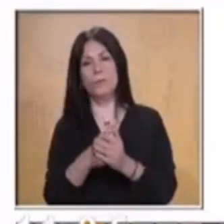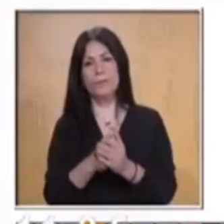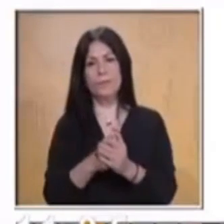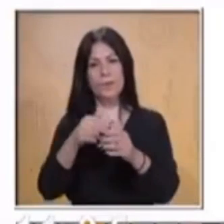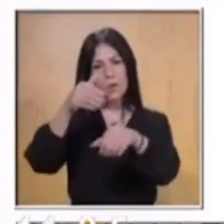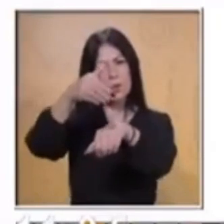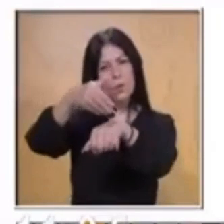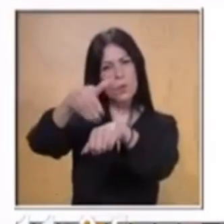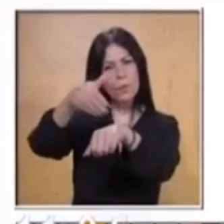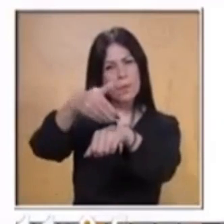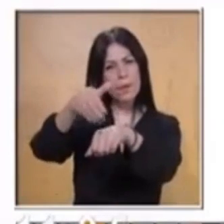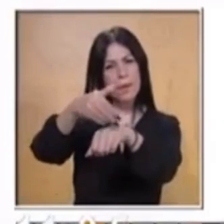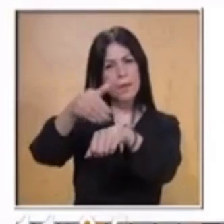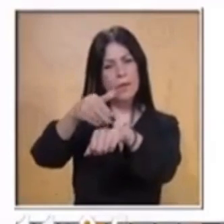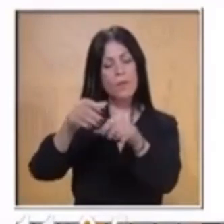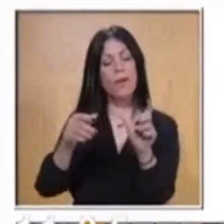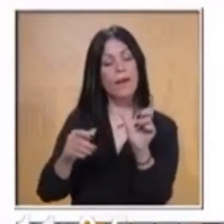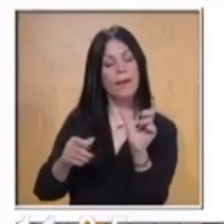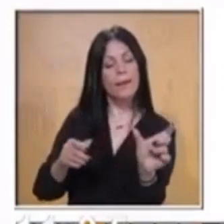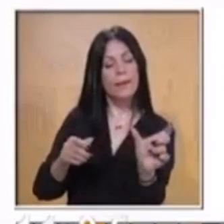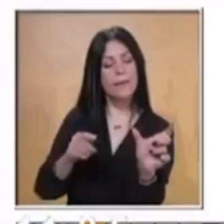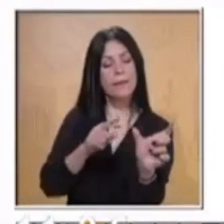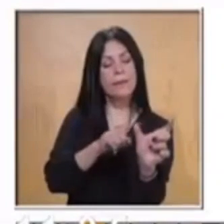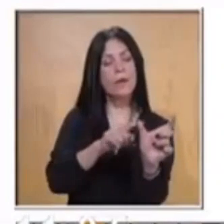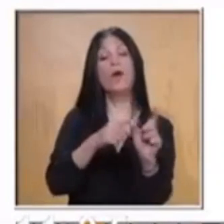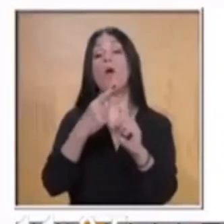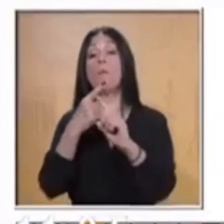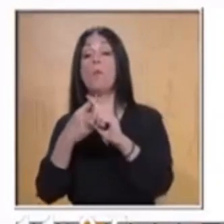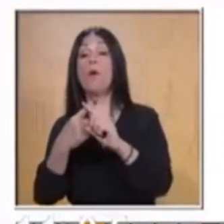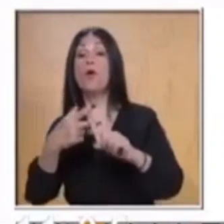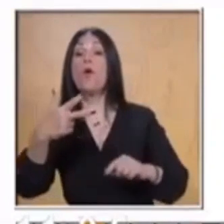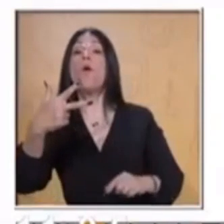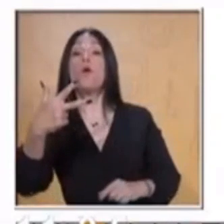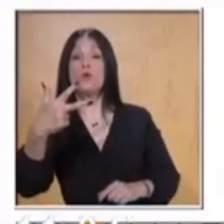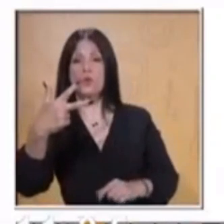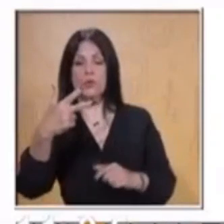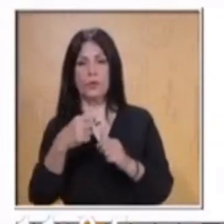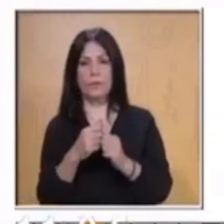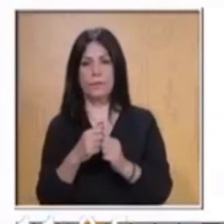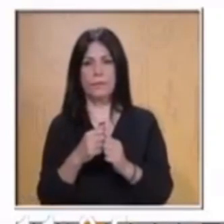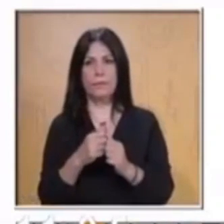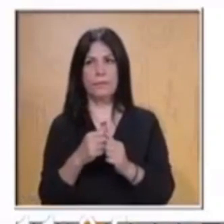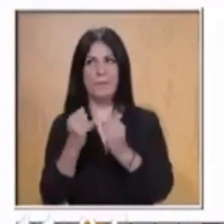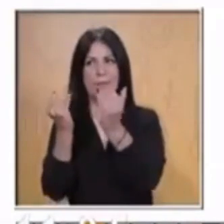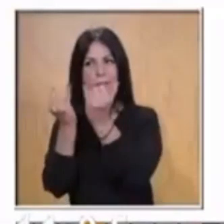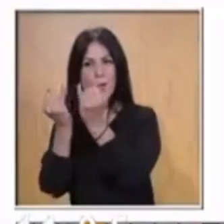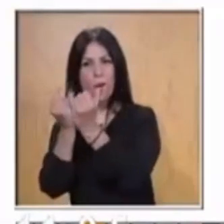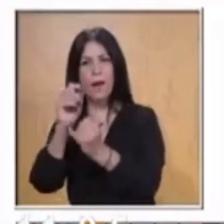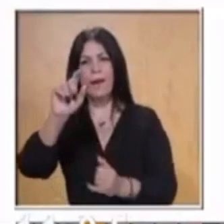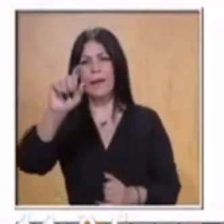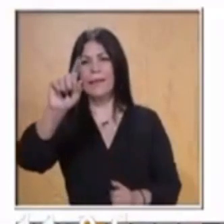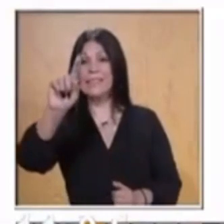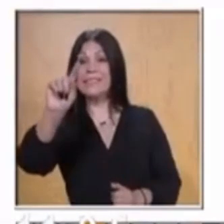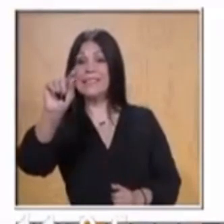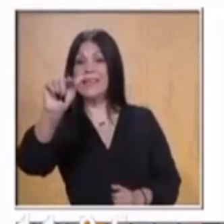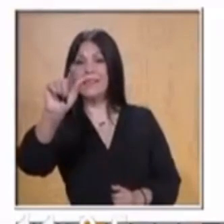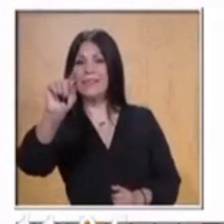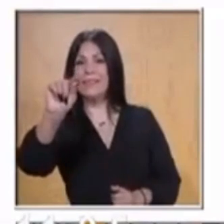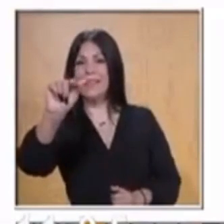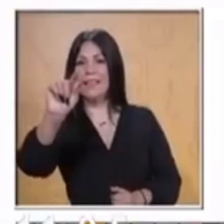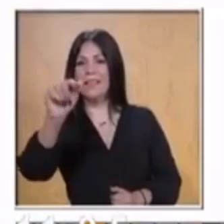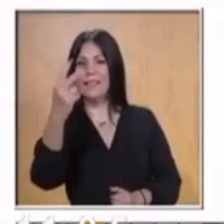primero está como incógnito. Por 8, ¿qué te da 72? Por 8, un número